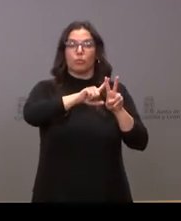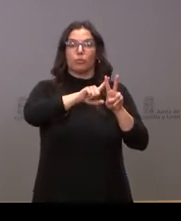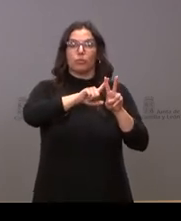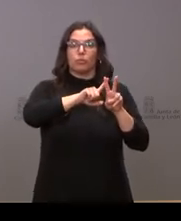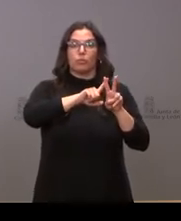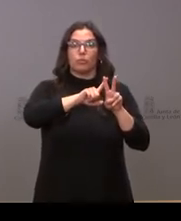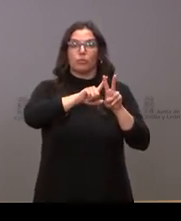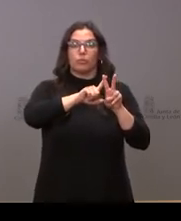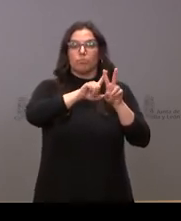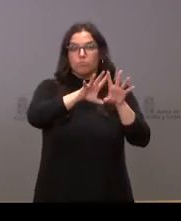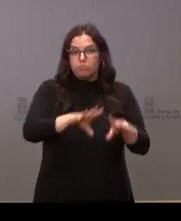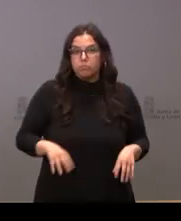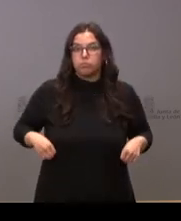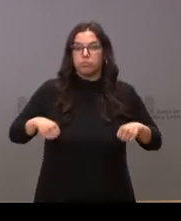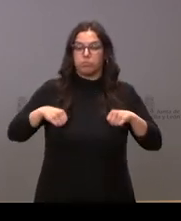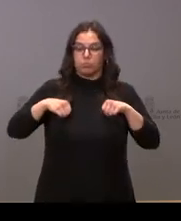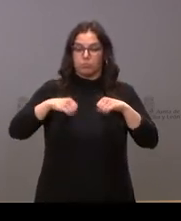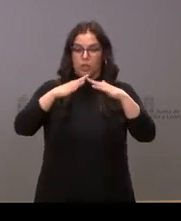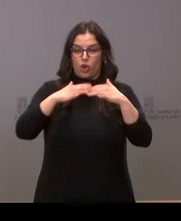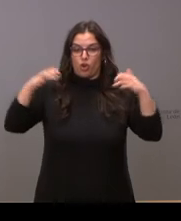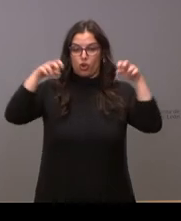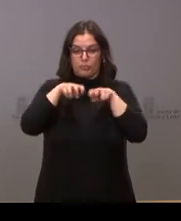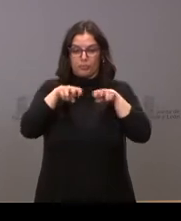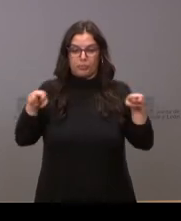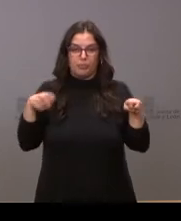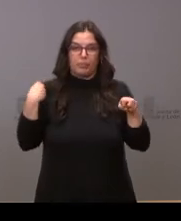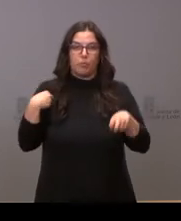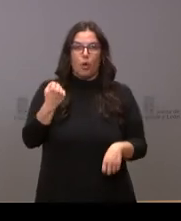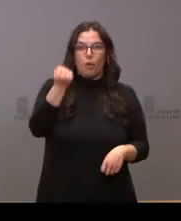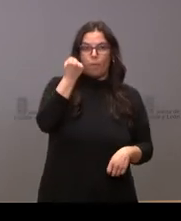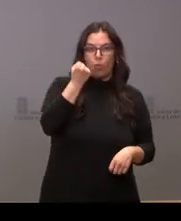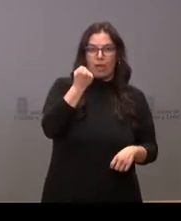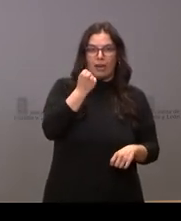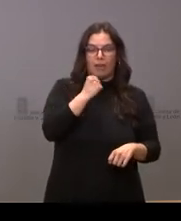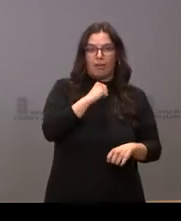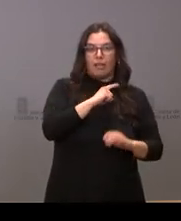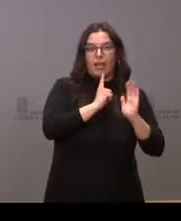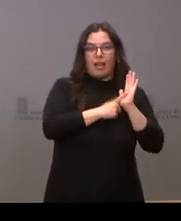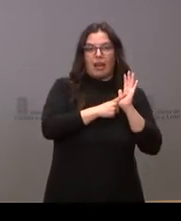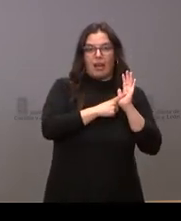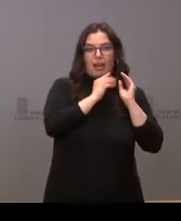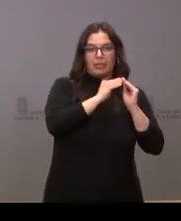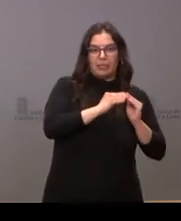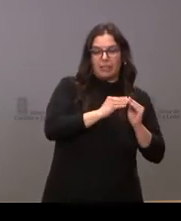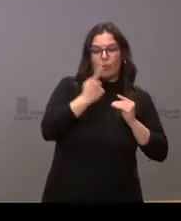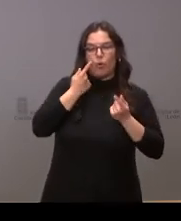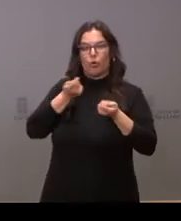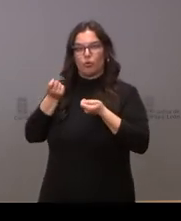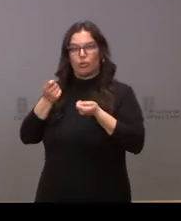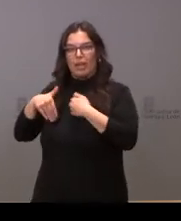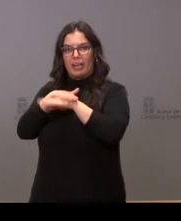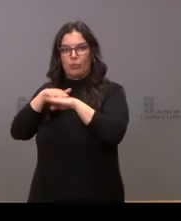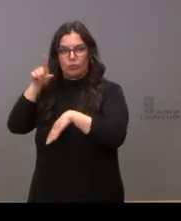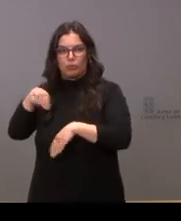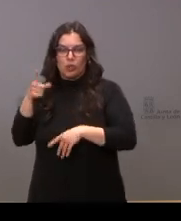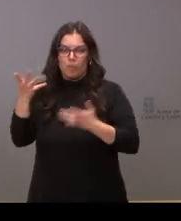cortes bueno en términos de si el poder legislativo es el que debe controlar o no al ejecutivo quería plantearle la pregunta